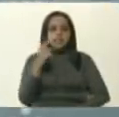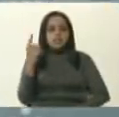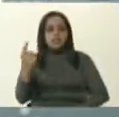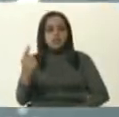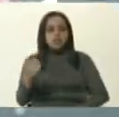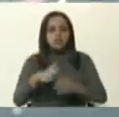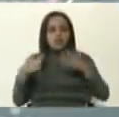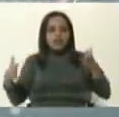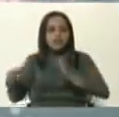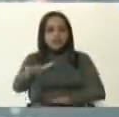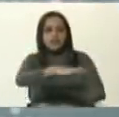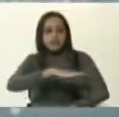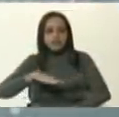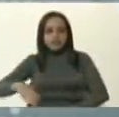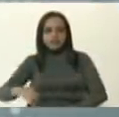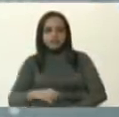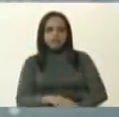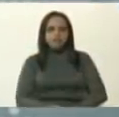Sabado.